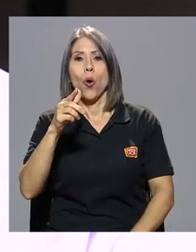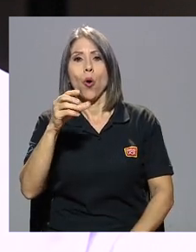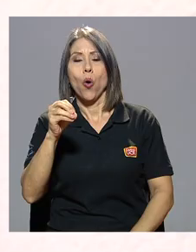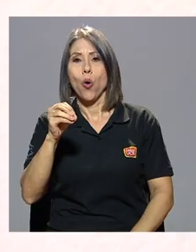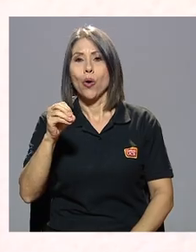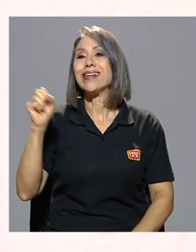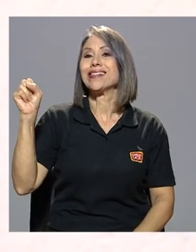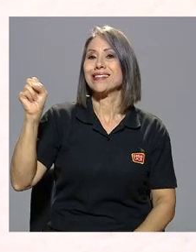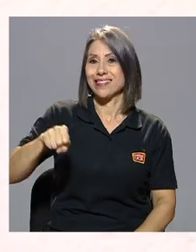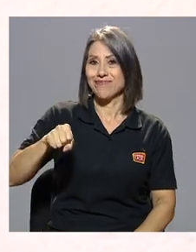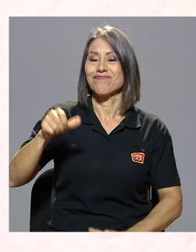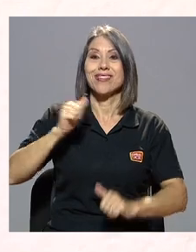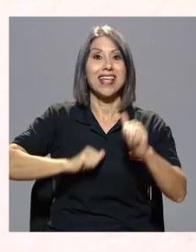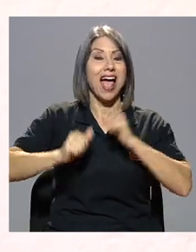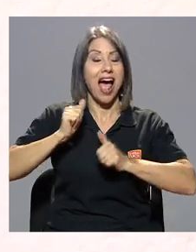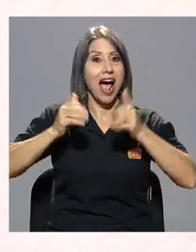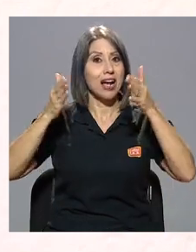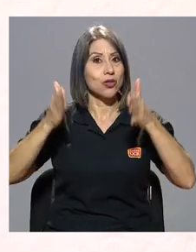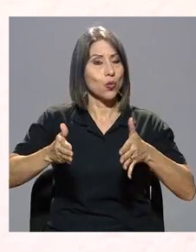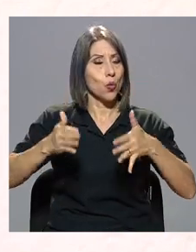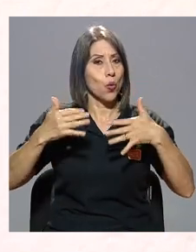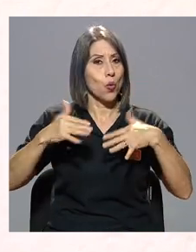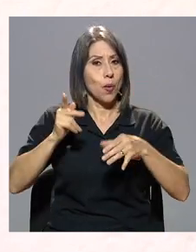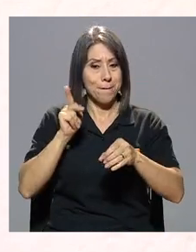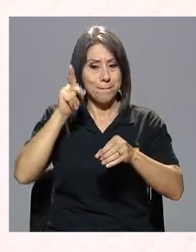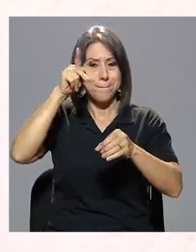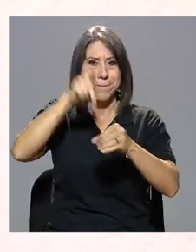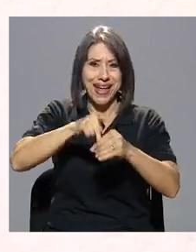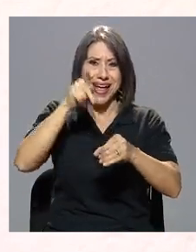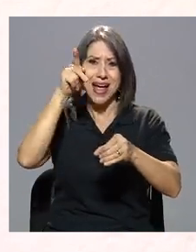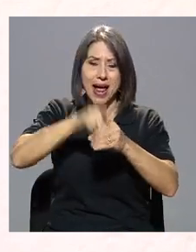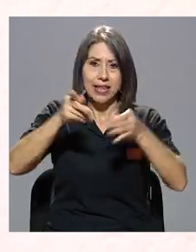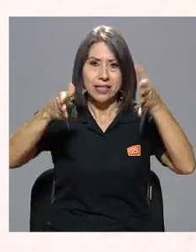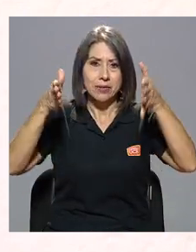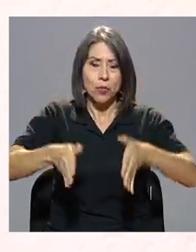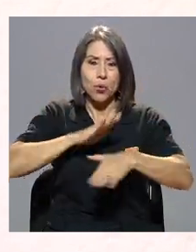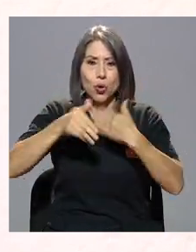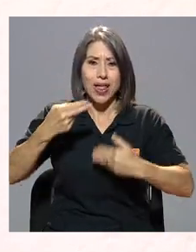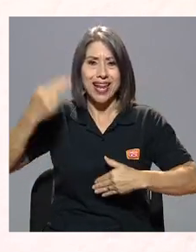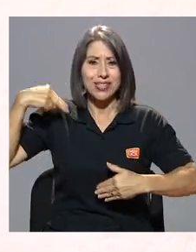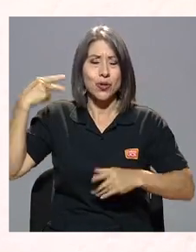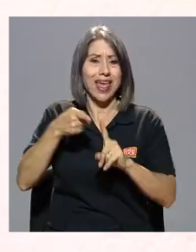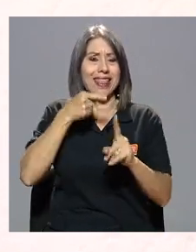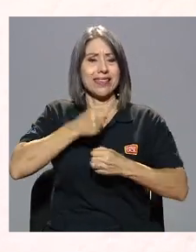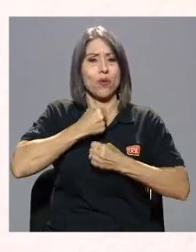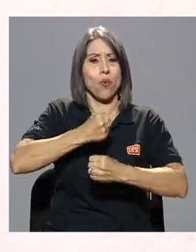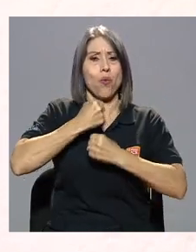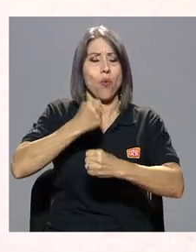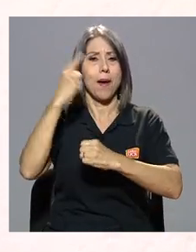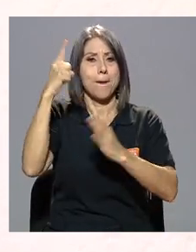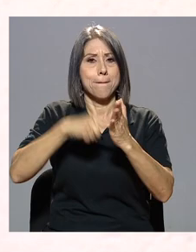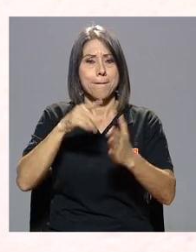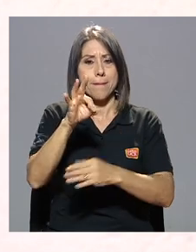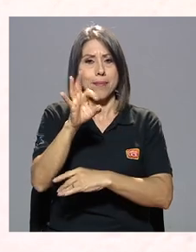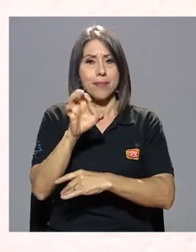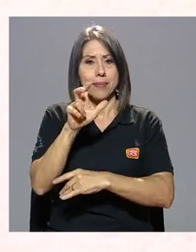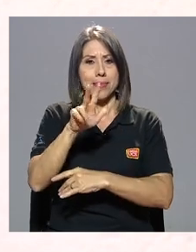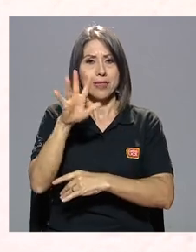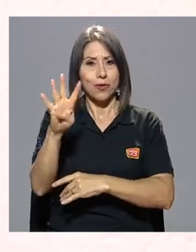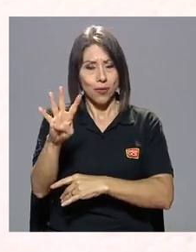y actor, actor de primera línea en toda la historia nuestra, desde la huelga del 34